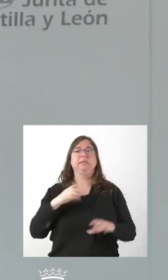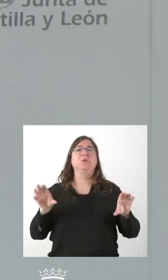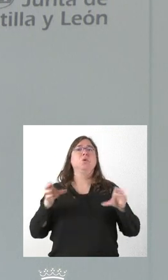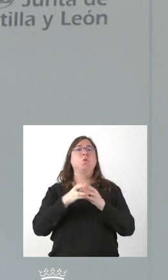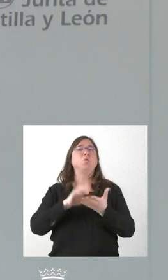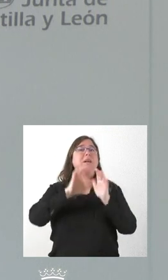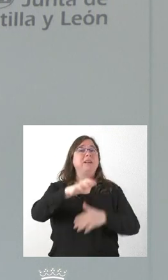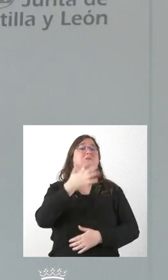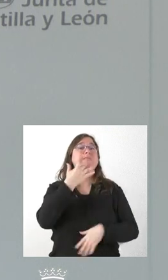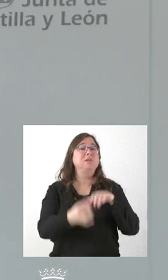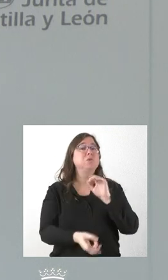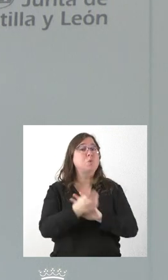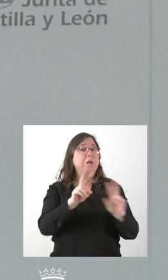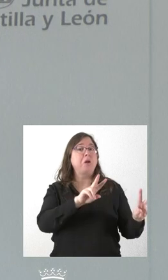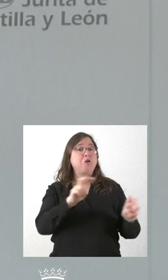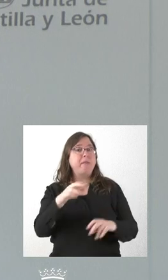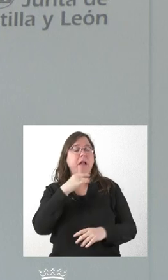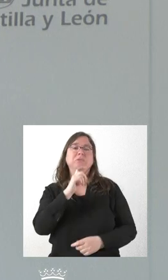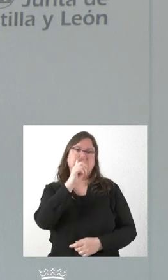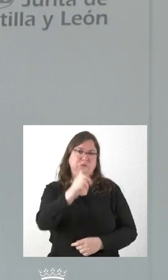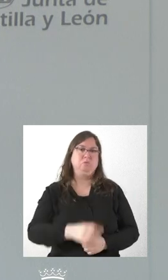en cuanto haya novedades, pues les iremos comunicando.